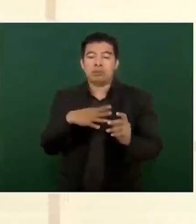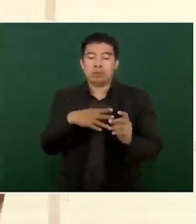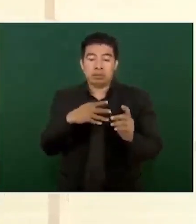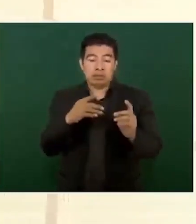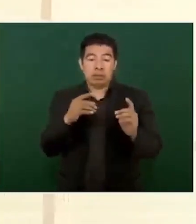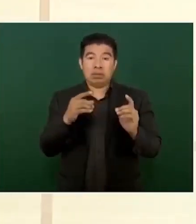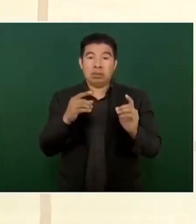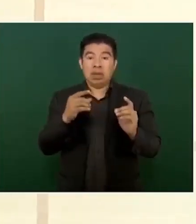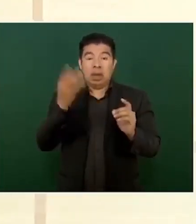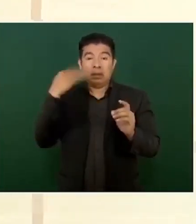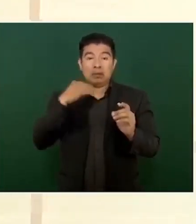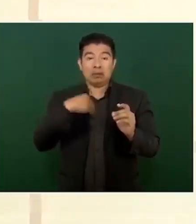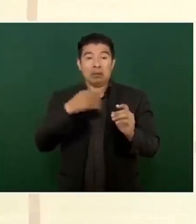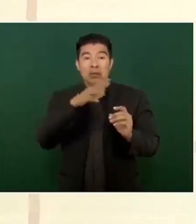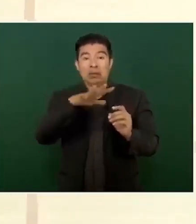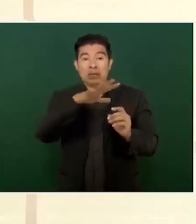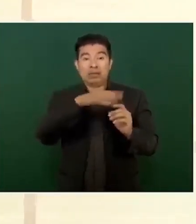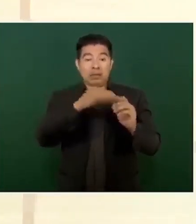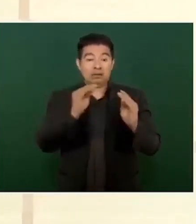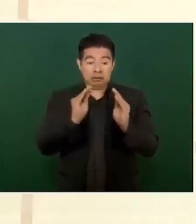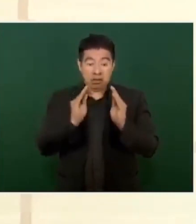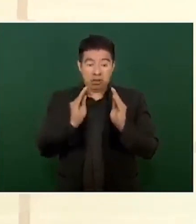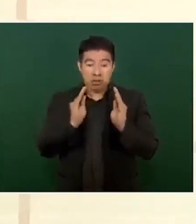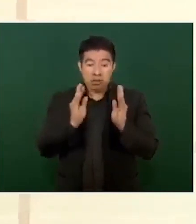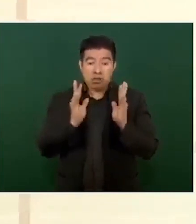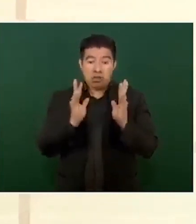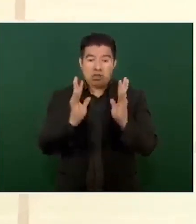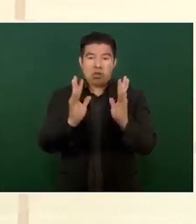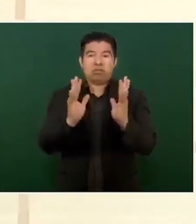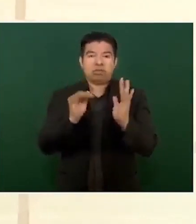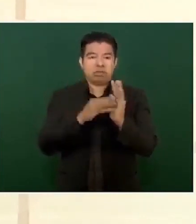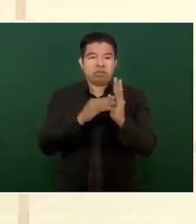Conservadores Y liberales Cuando está hablando